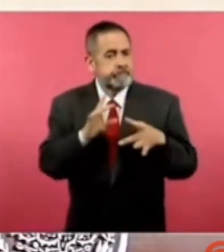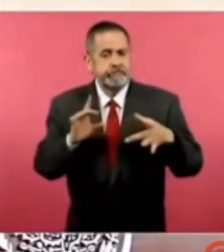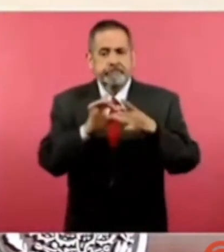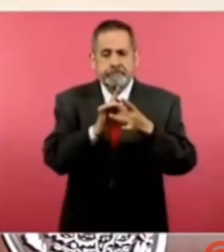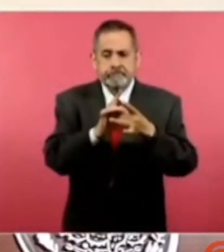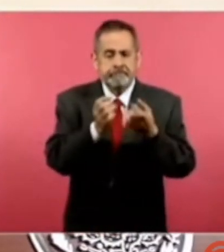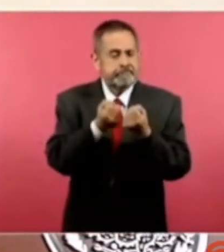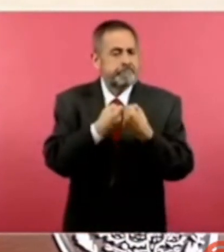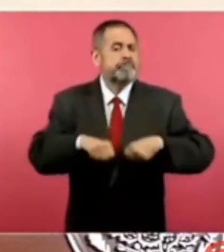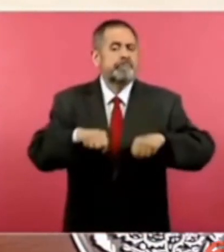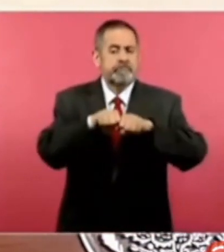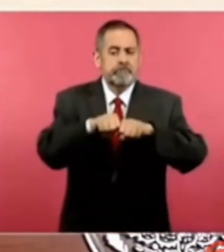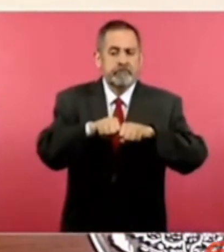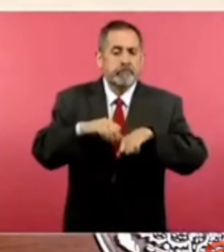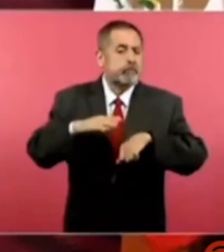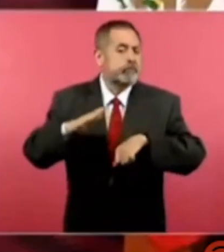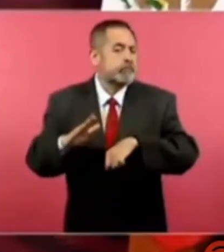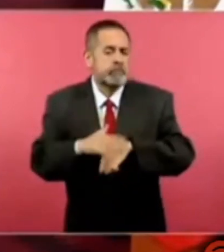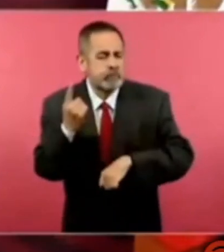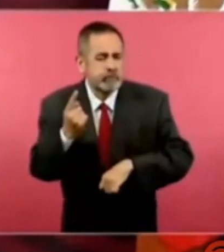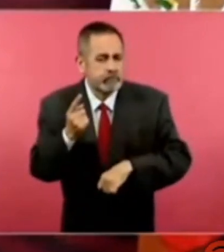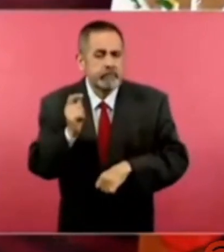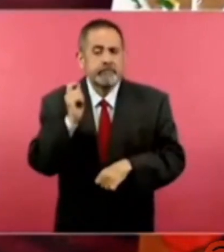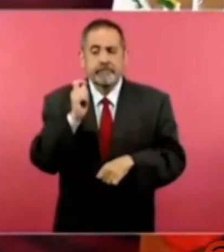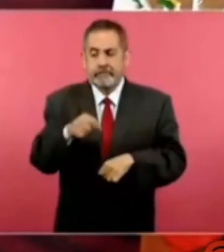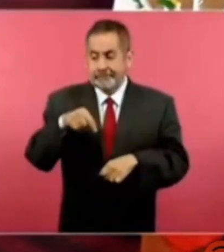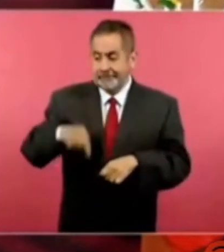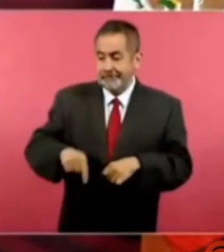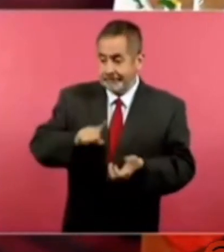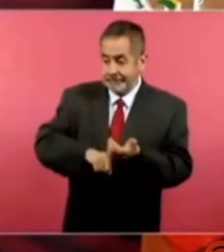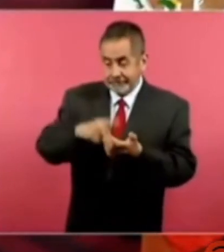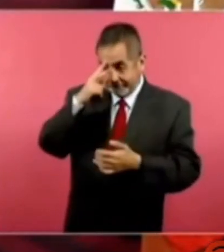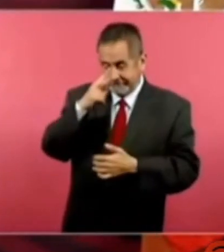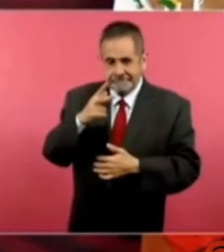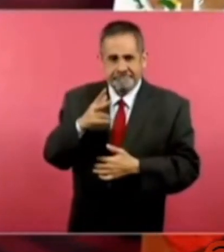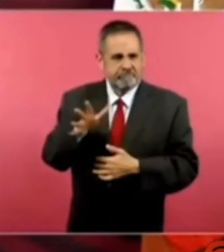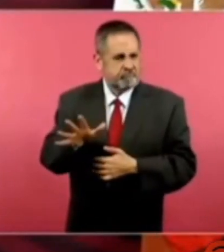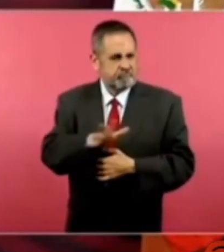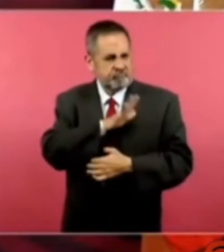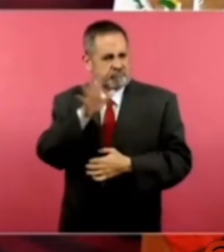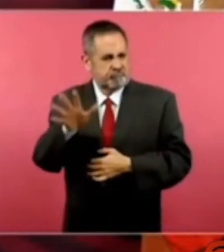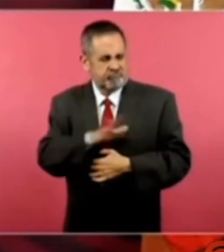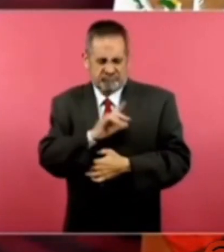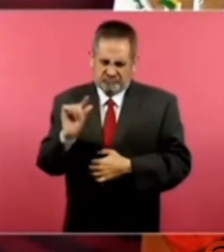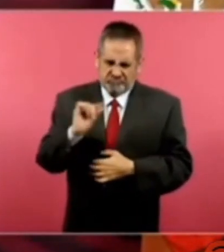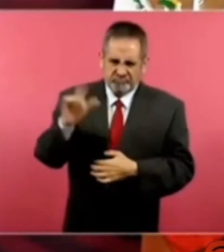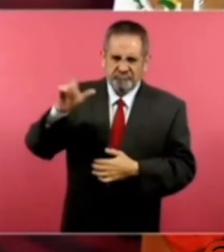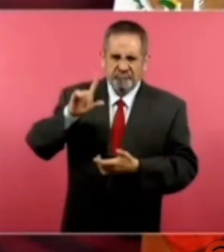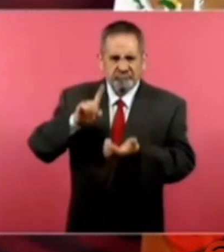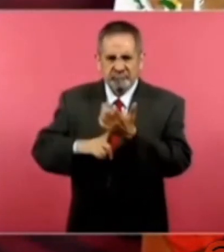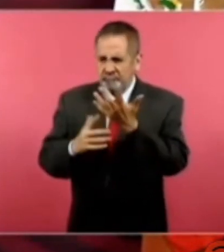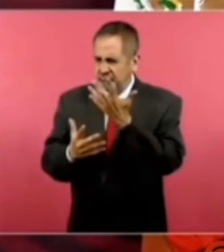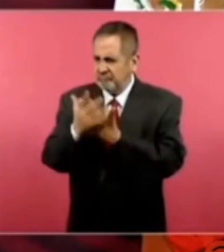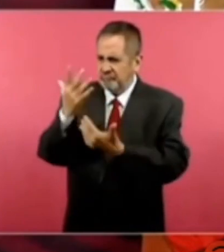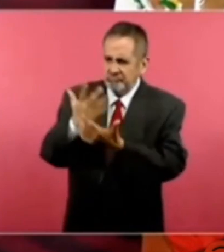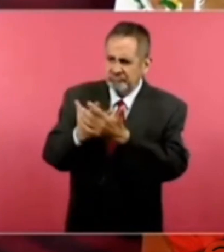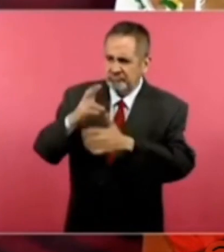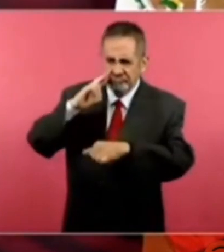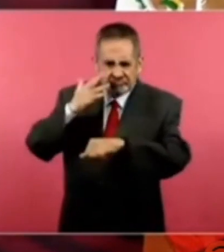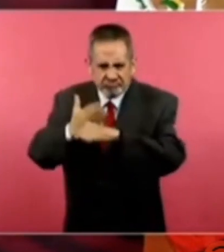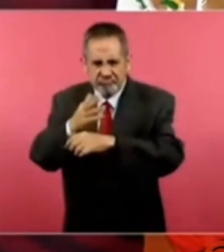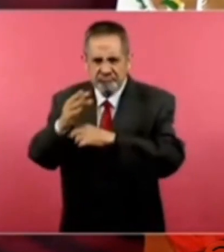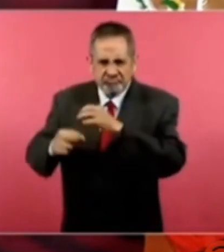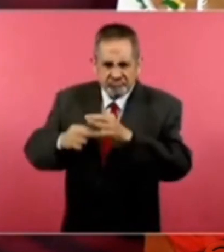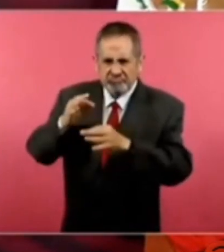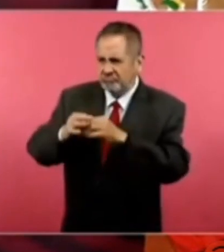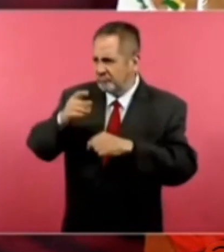la calidad y el trabajo responsable de los